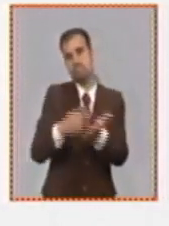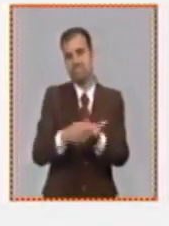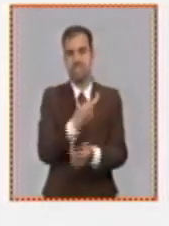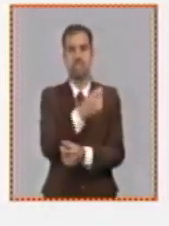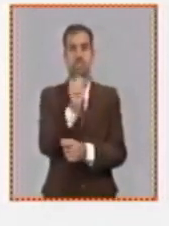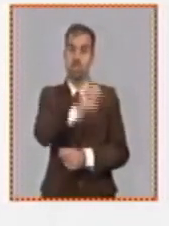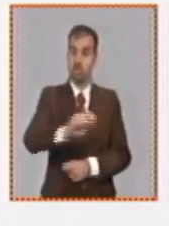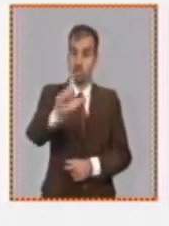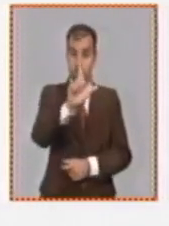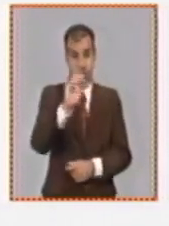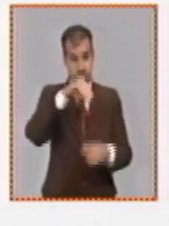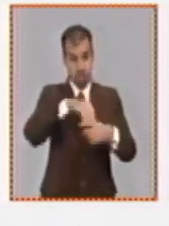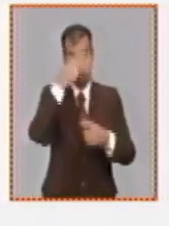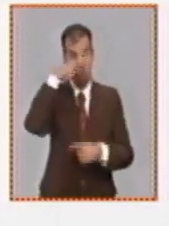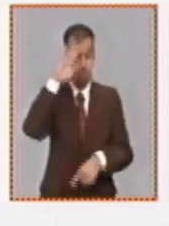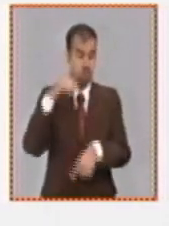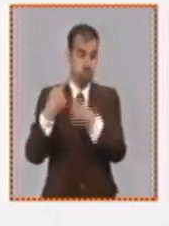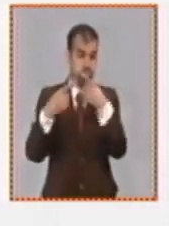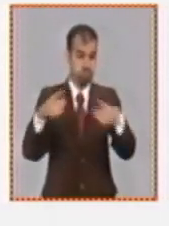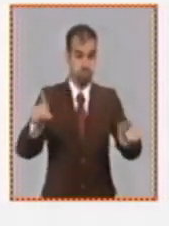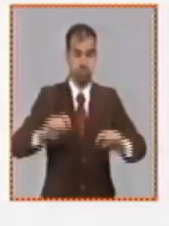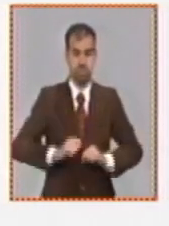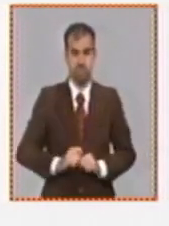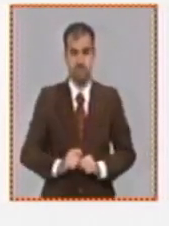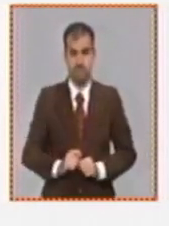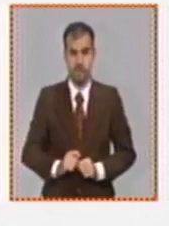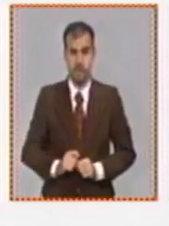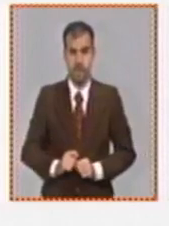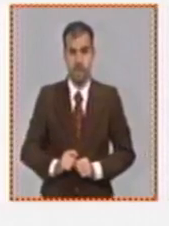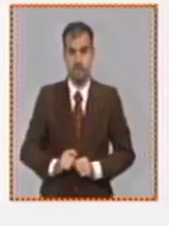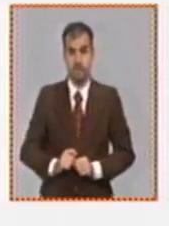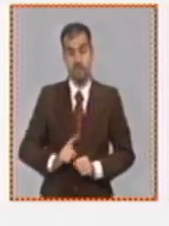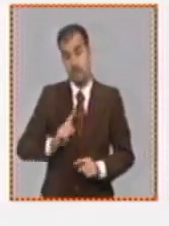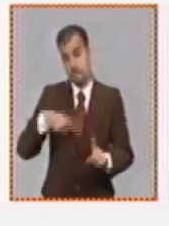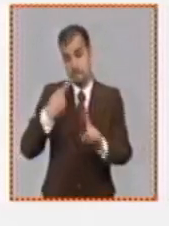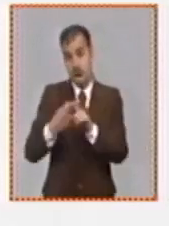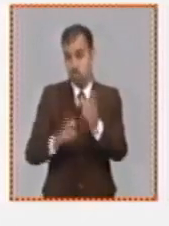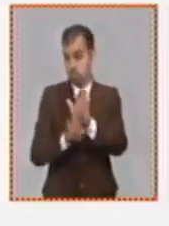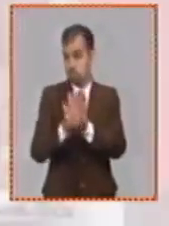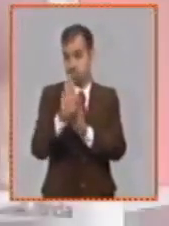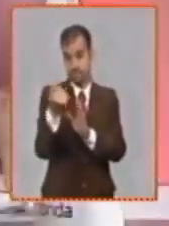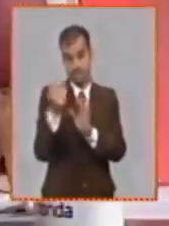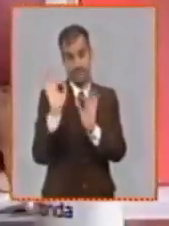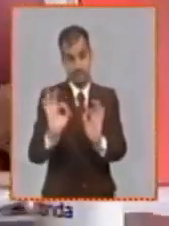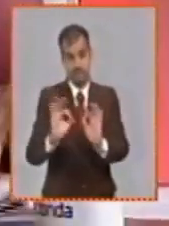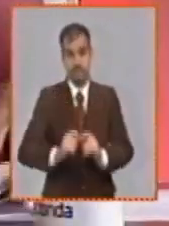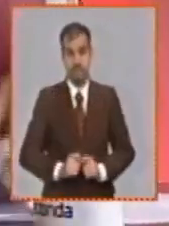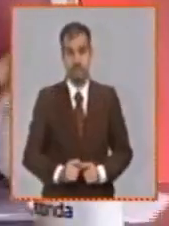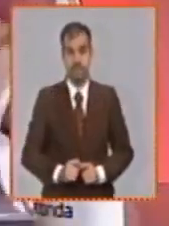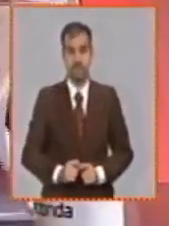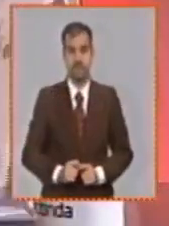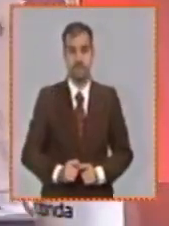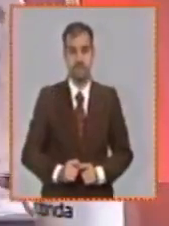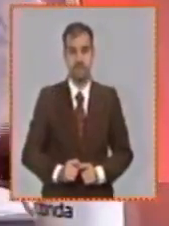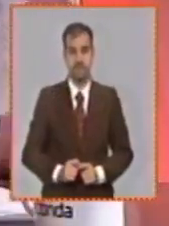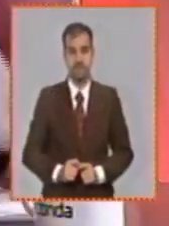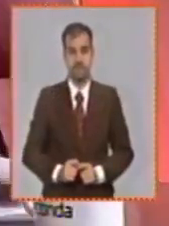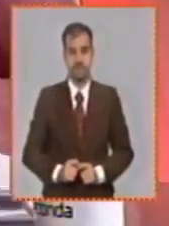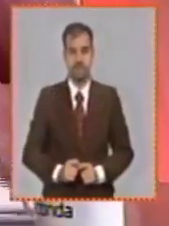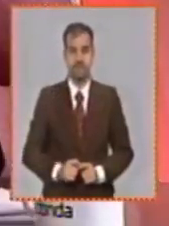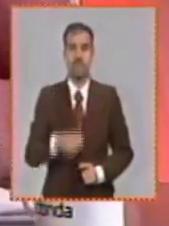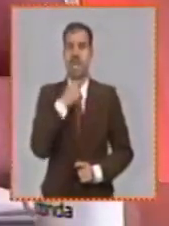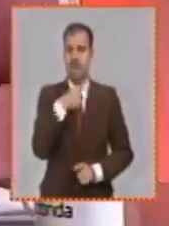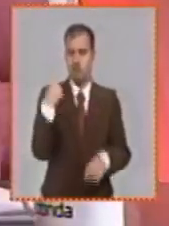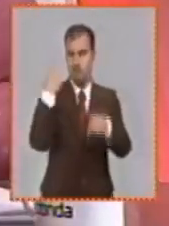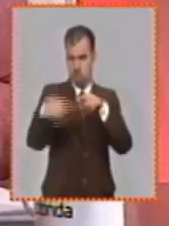gasto social en nuestro país y el desarrollo económico y en el caso de la actividad presupuestada que en